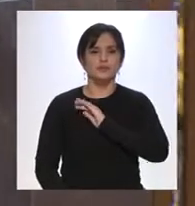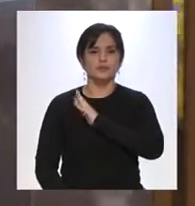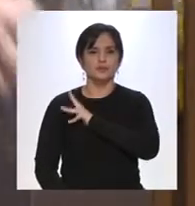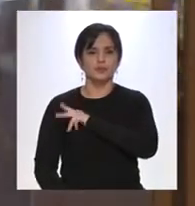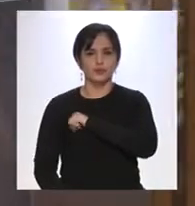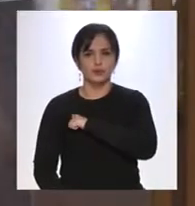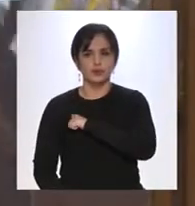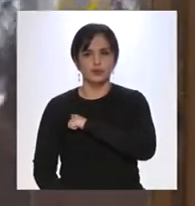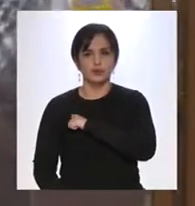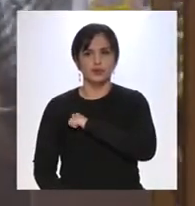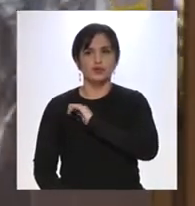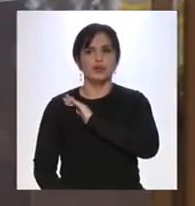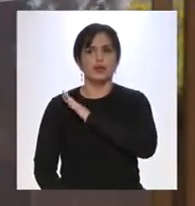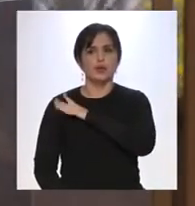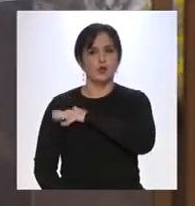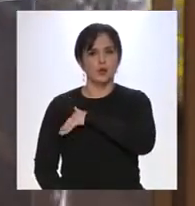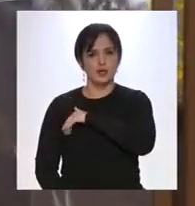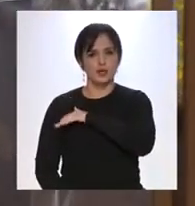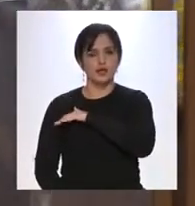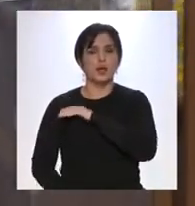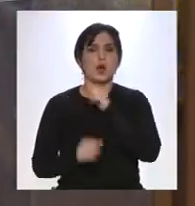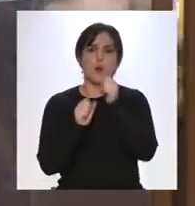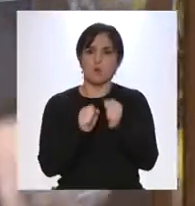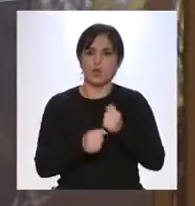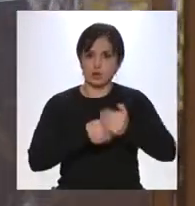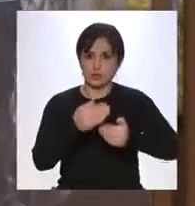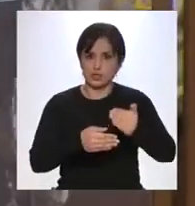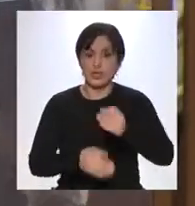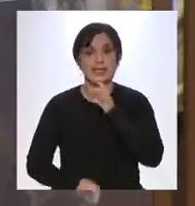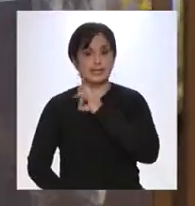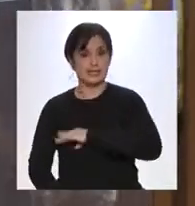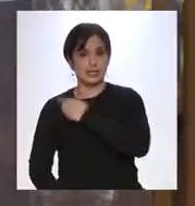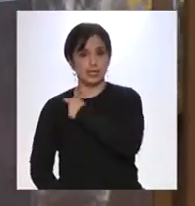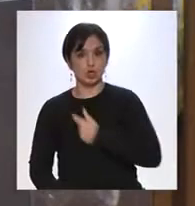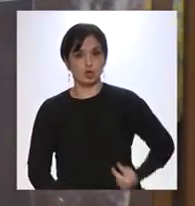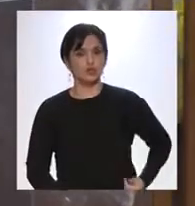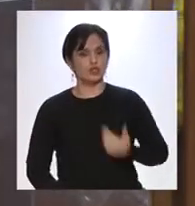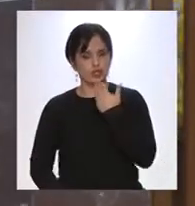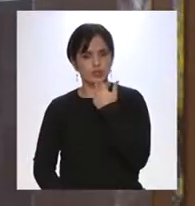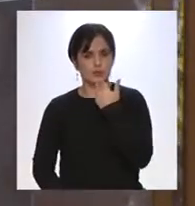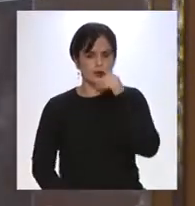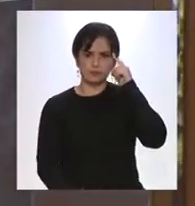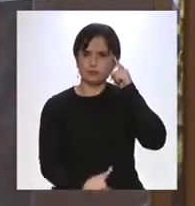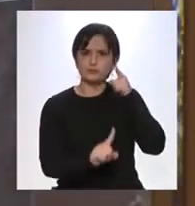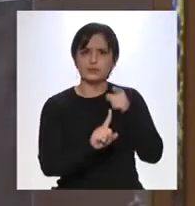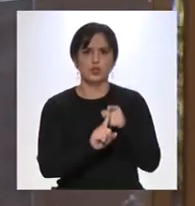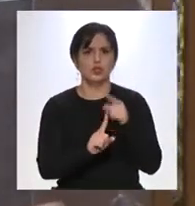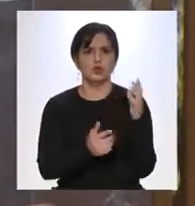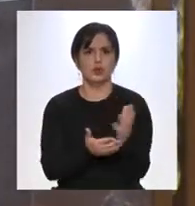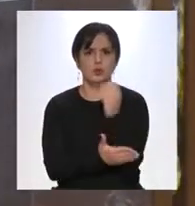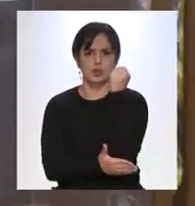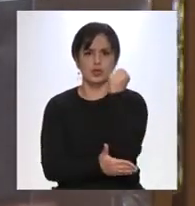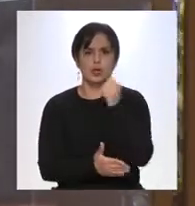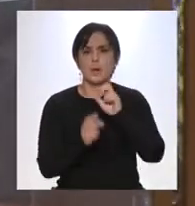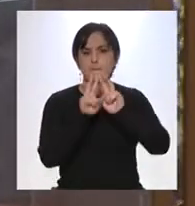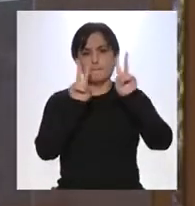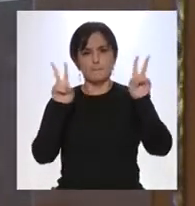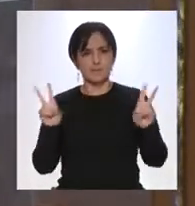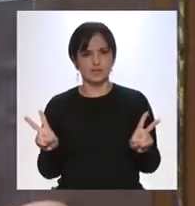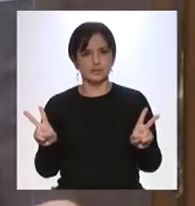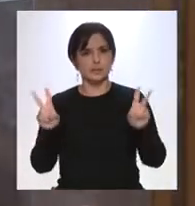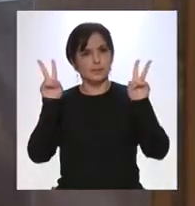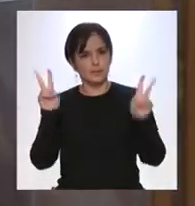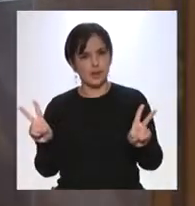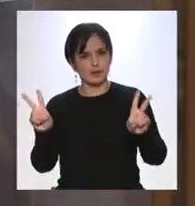espero que las Naciones Unidas puedan proceder y Chile y su gobierno puedan apuntar a ese objetivo. La paz, la paz, la